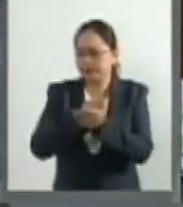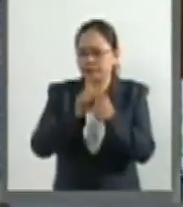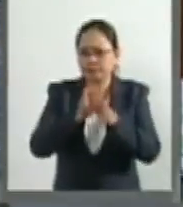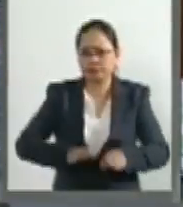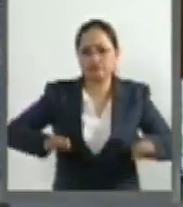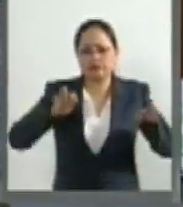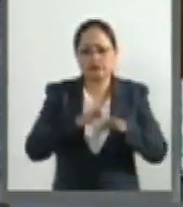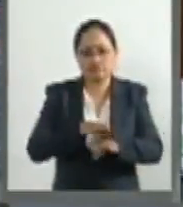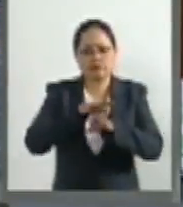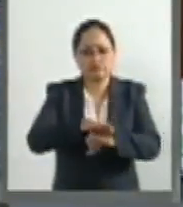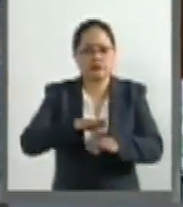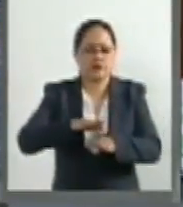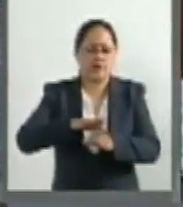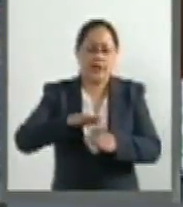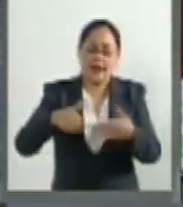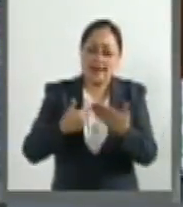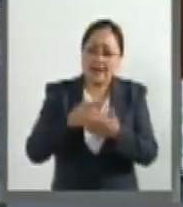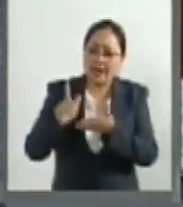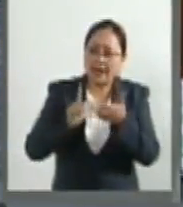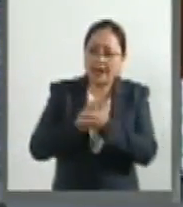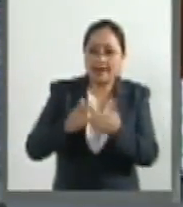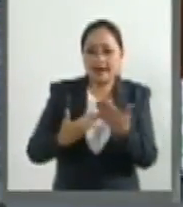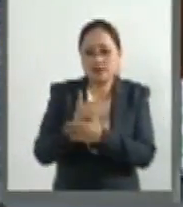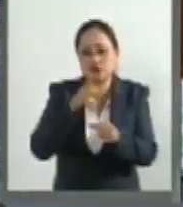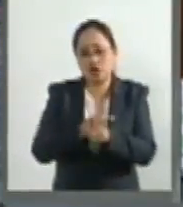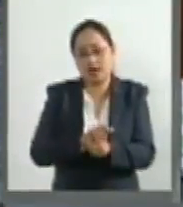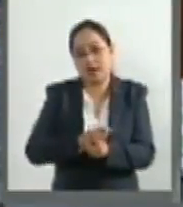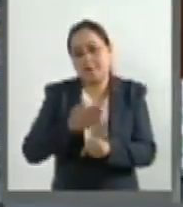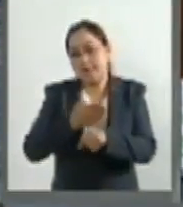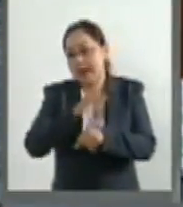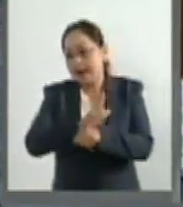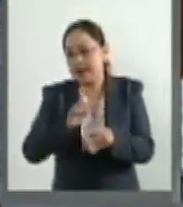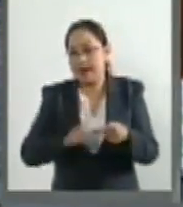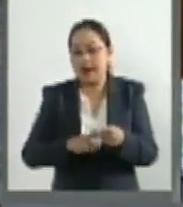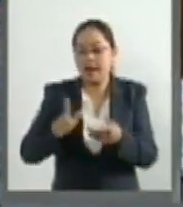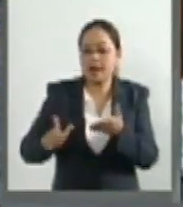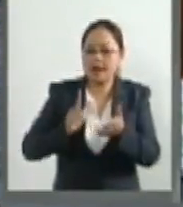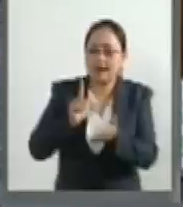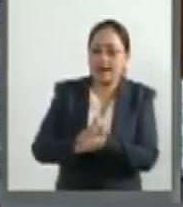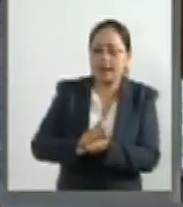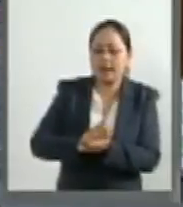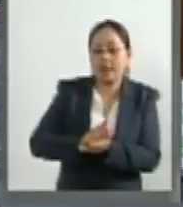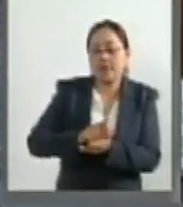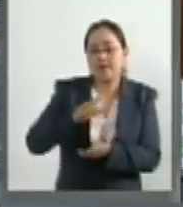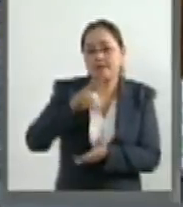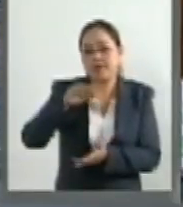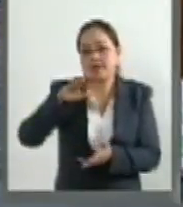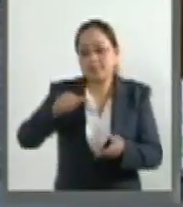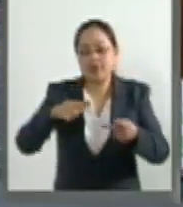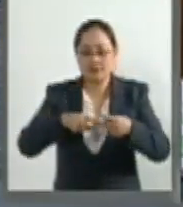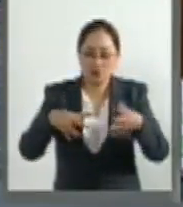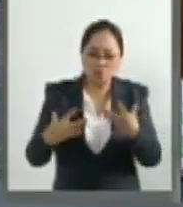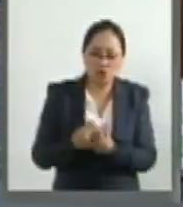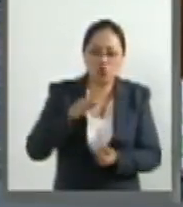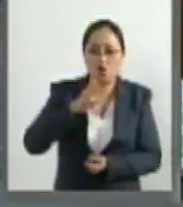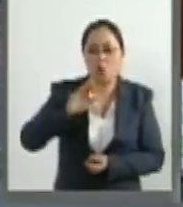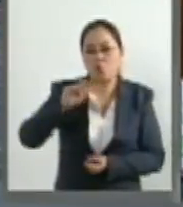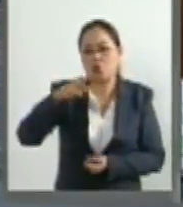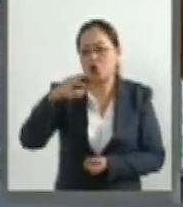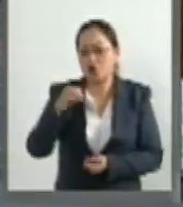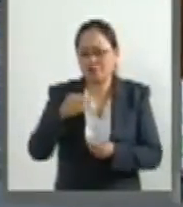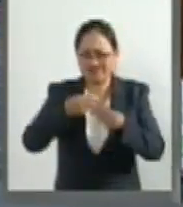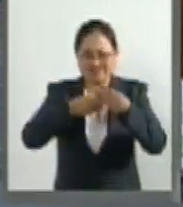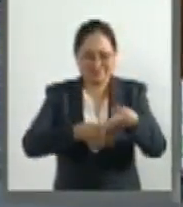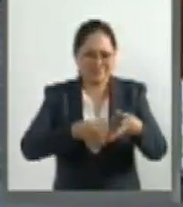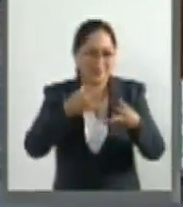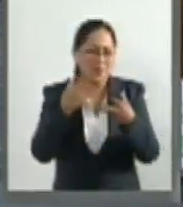Nacional de Ejecución Penal, la Ley de Víctimas, trabajamos juntos con el senador Burgos, mando mixto, y así podríamos enumerar